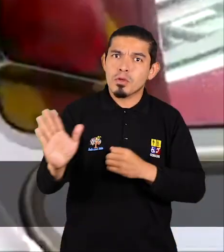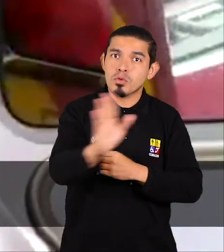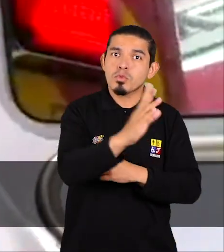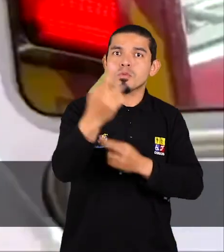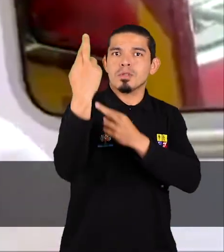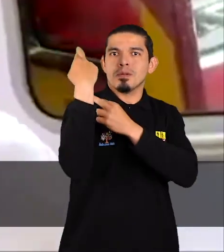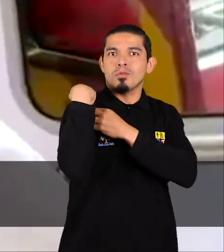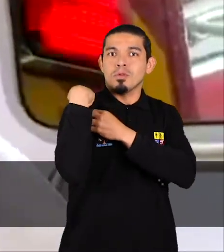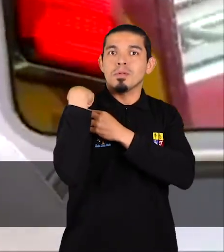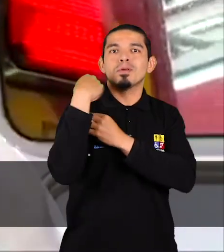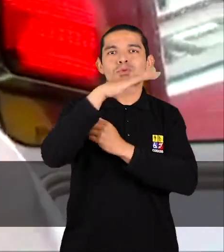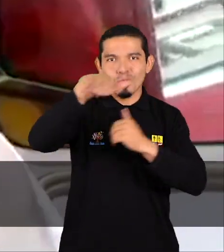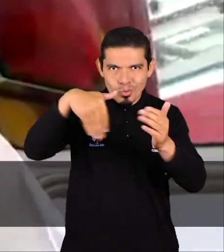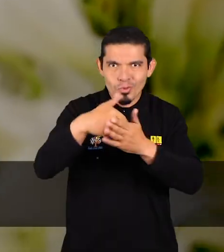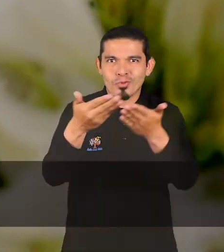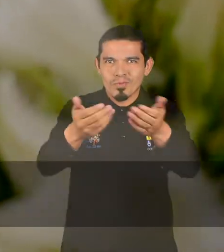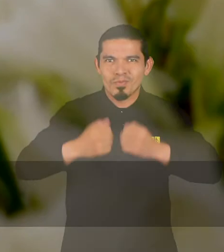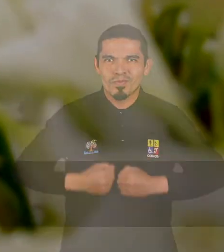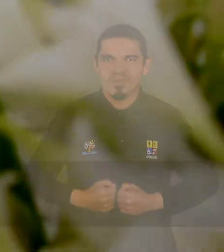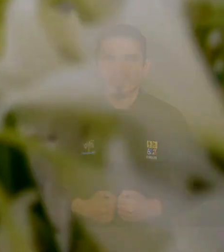responsabilidad de todos.